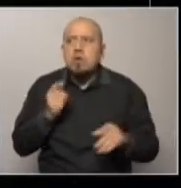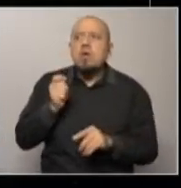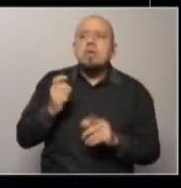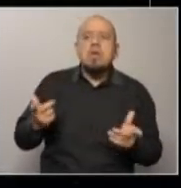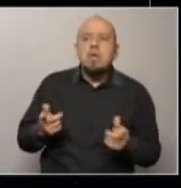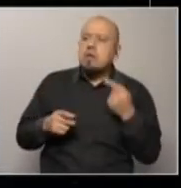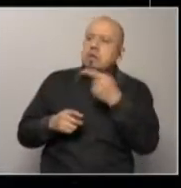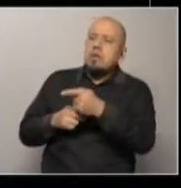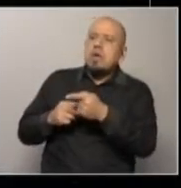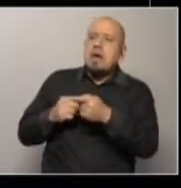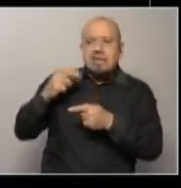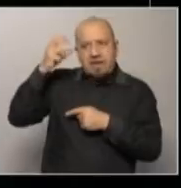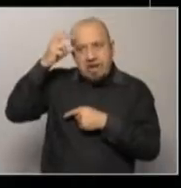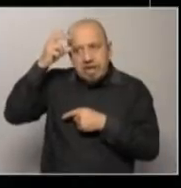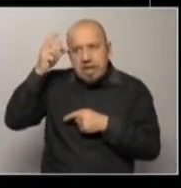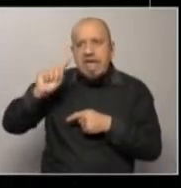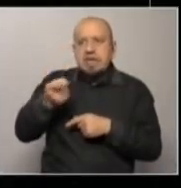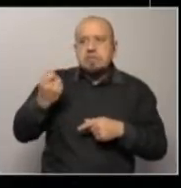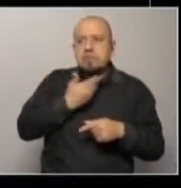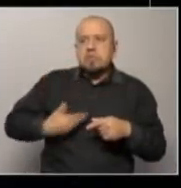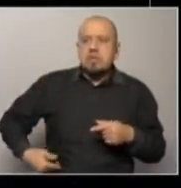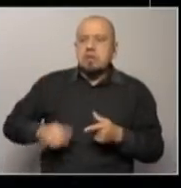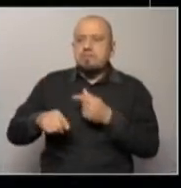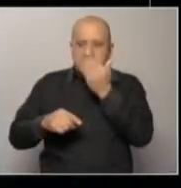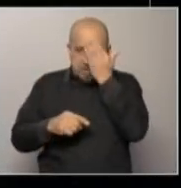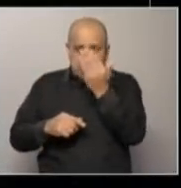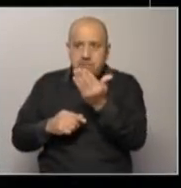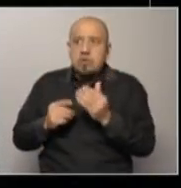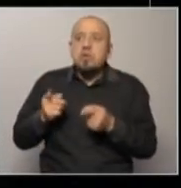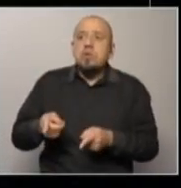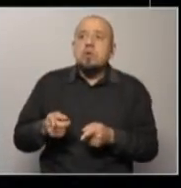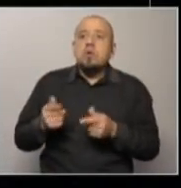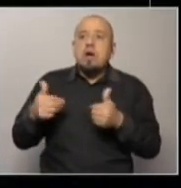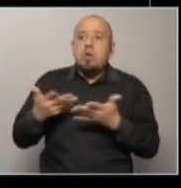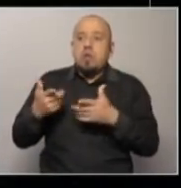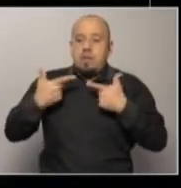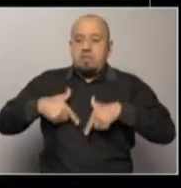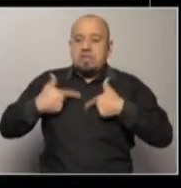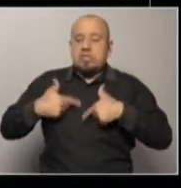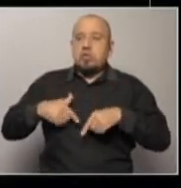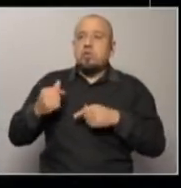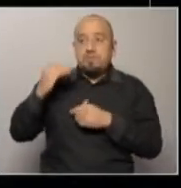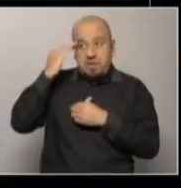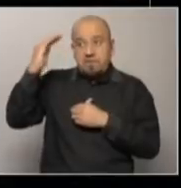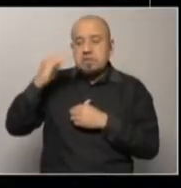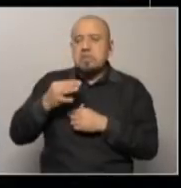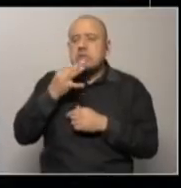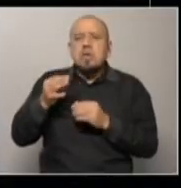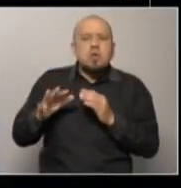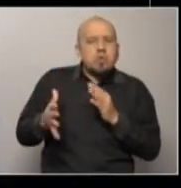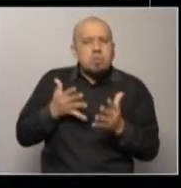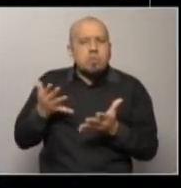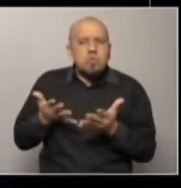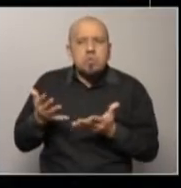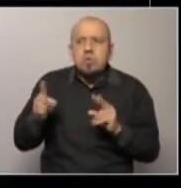ministra Berruti. Y por el otro lado el Frente de Amplio desmintiendo lo que está diciendo el actual ministro de Defensa, Javier García. ¿Cómo se percibe